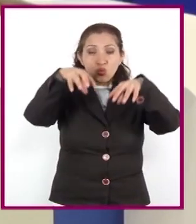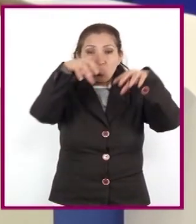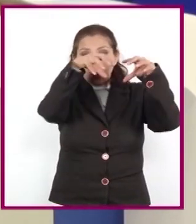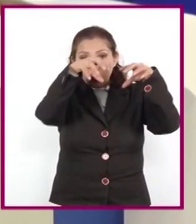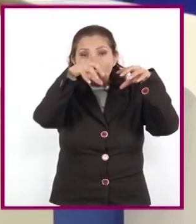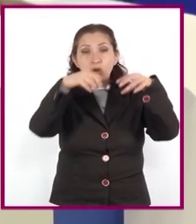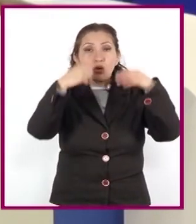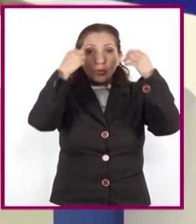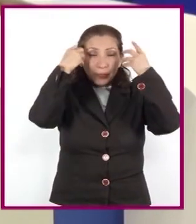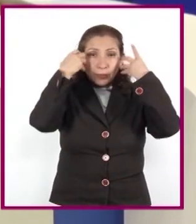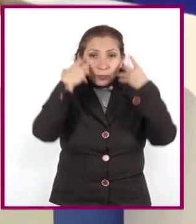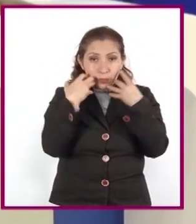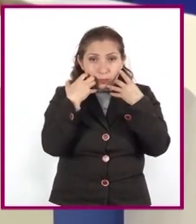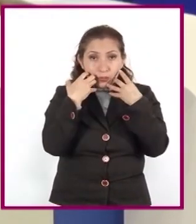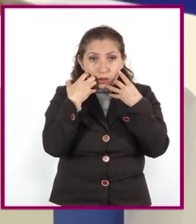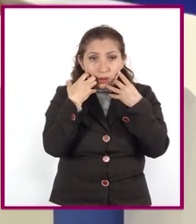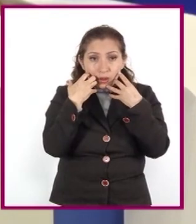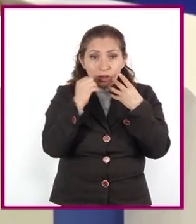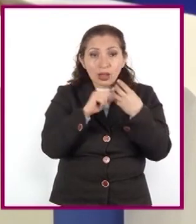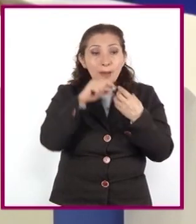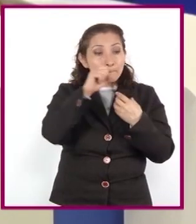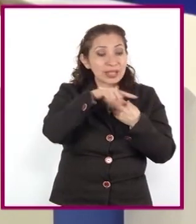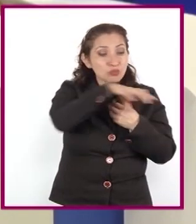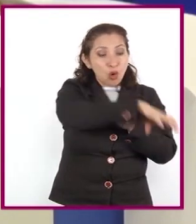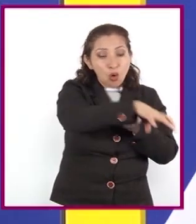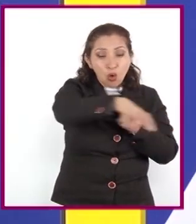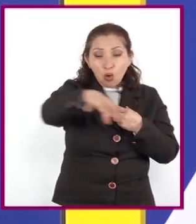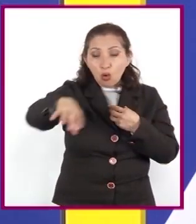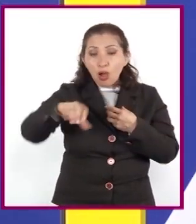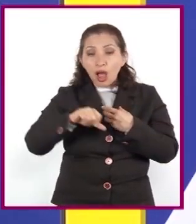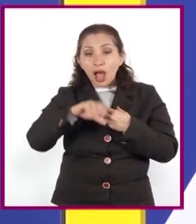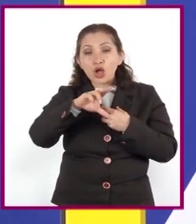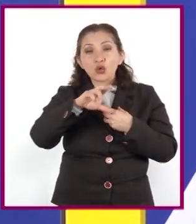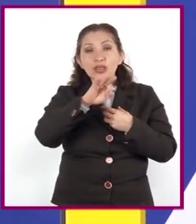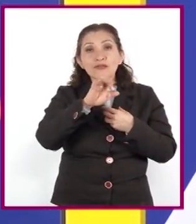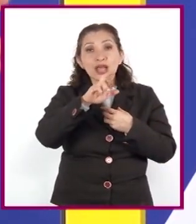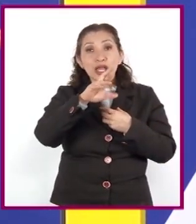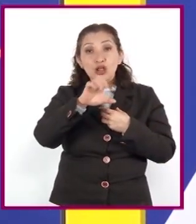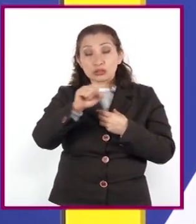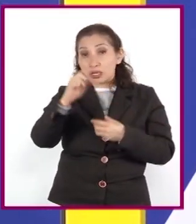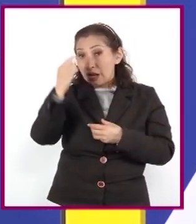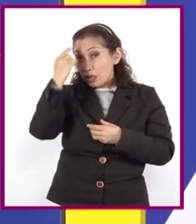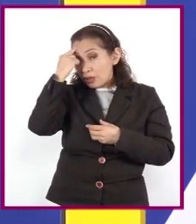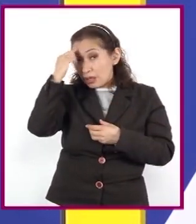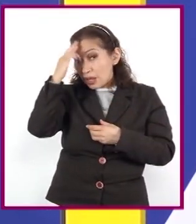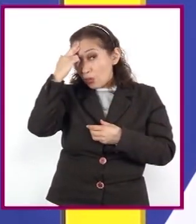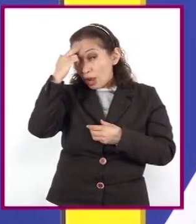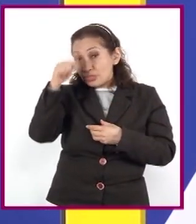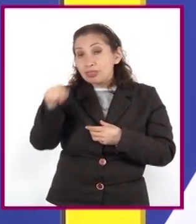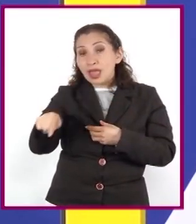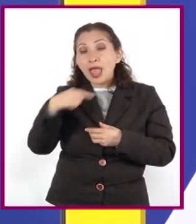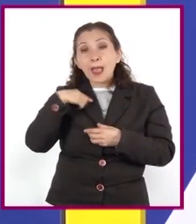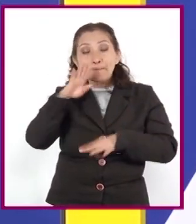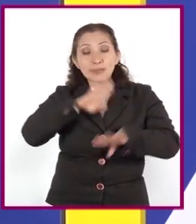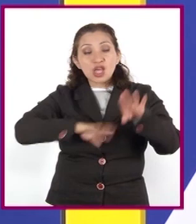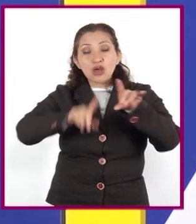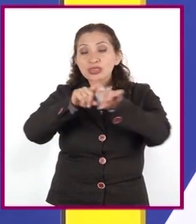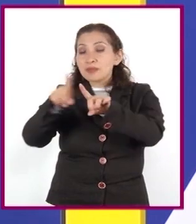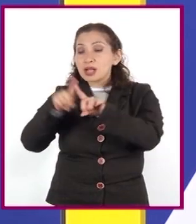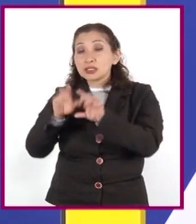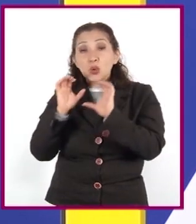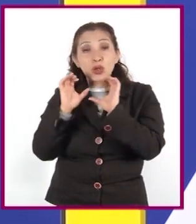transpiración, la recarga de los acuíferos. Recuerden que preservar la biodiversidad es